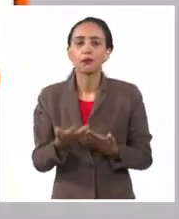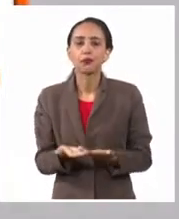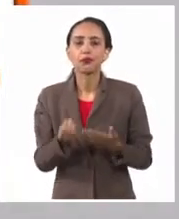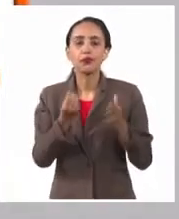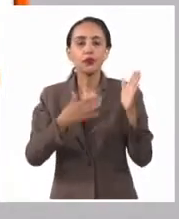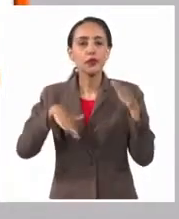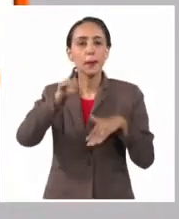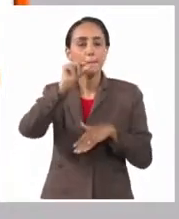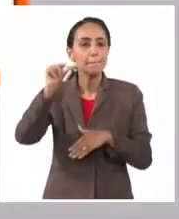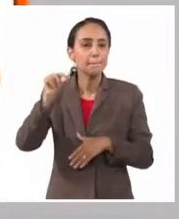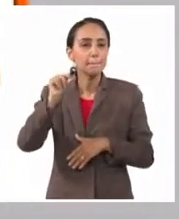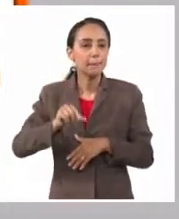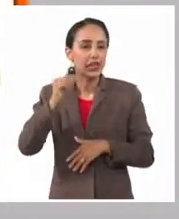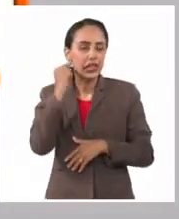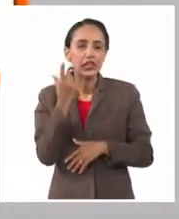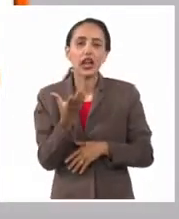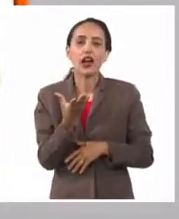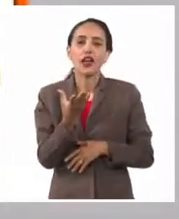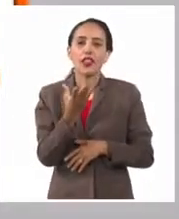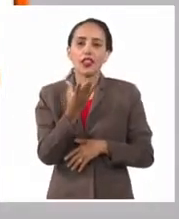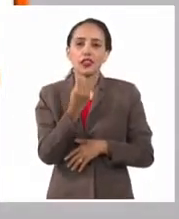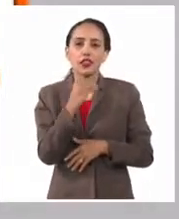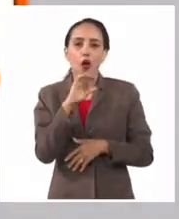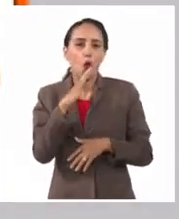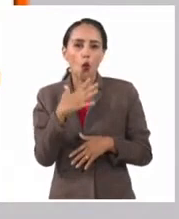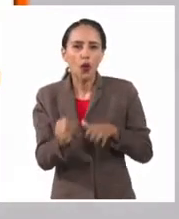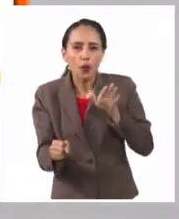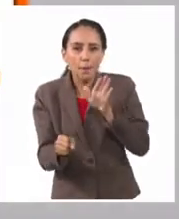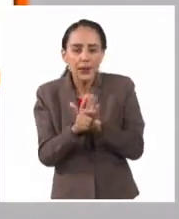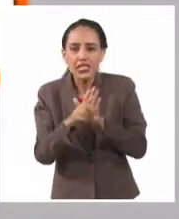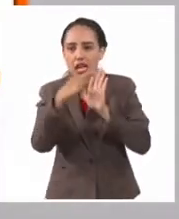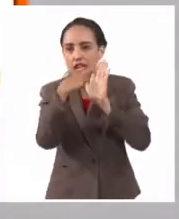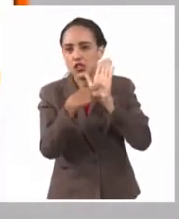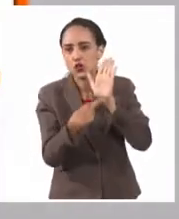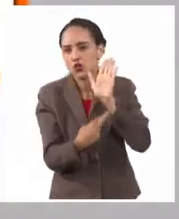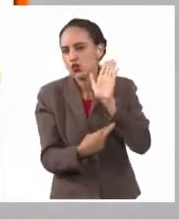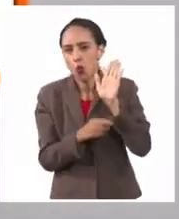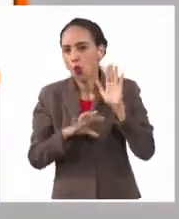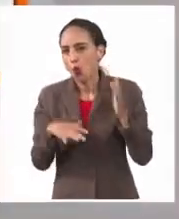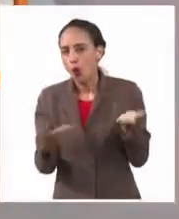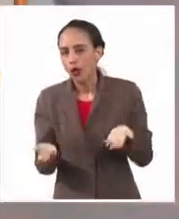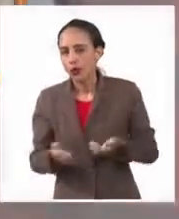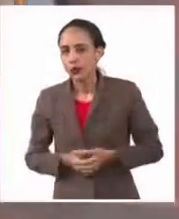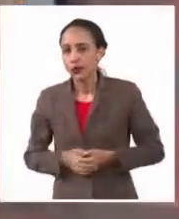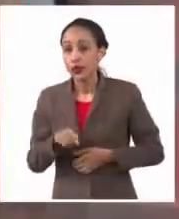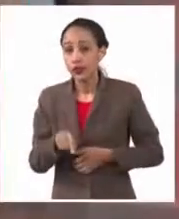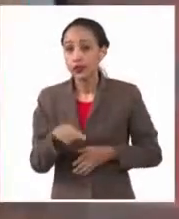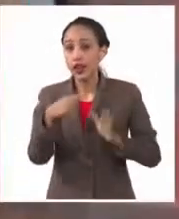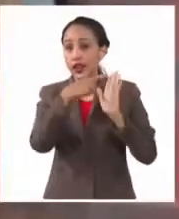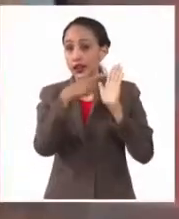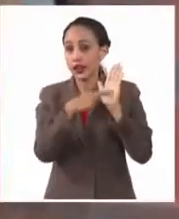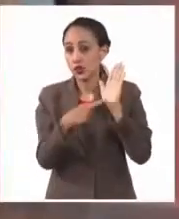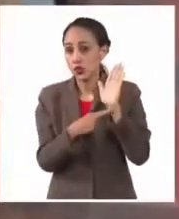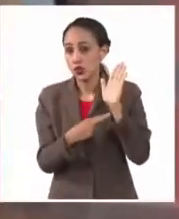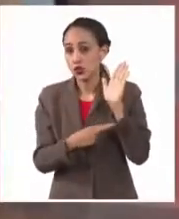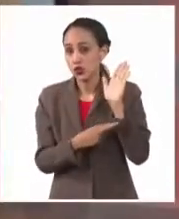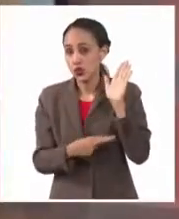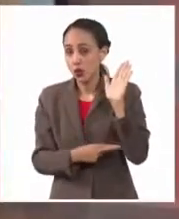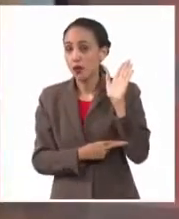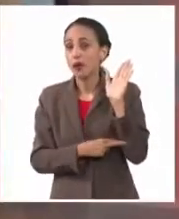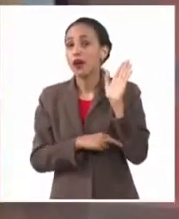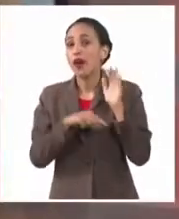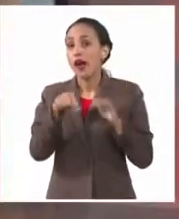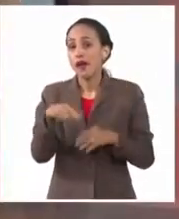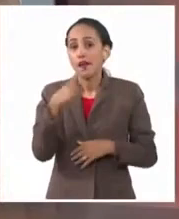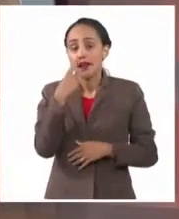se plantean cuándo se pone en vigor esta resolución. Esta resolución, tomando en cuenta que